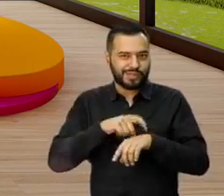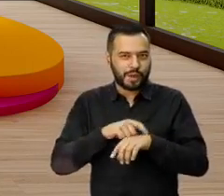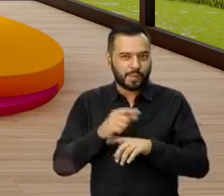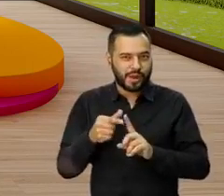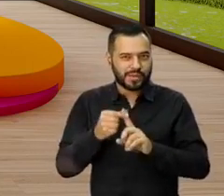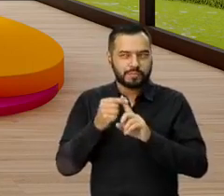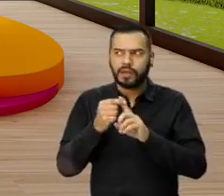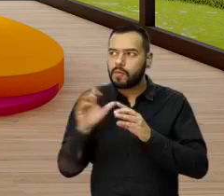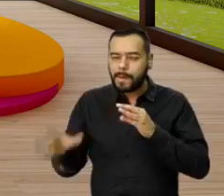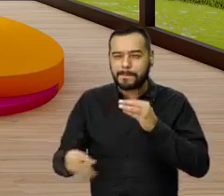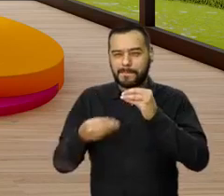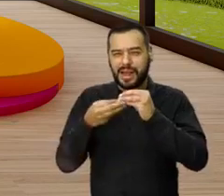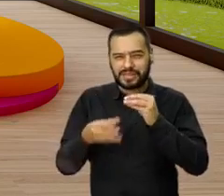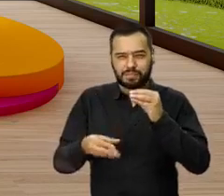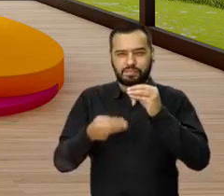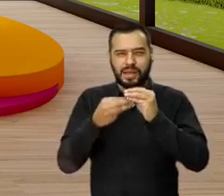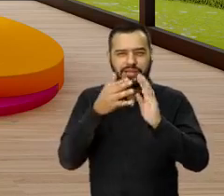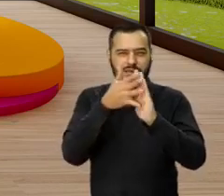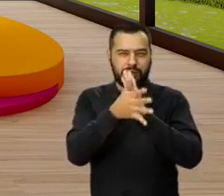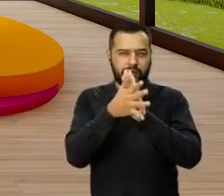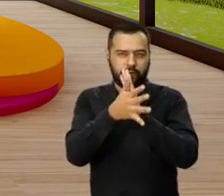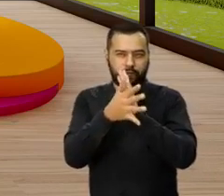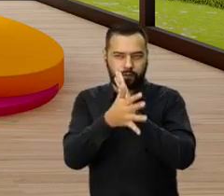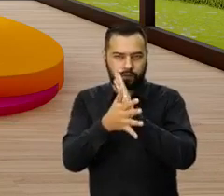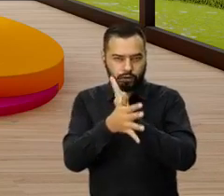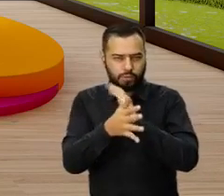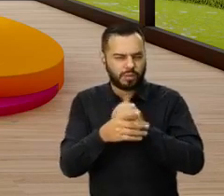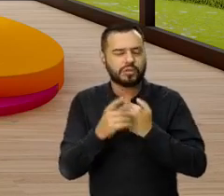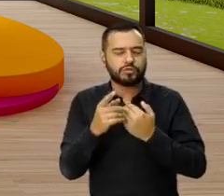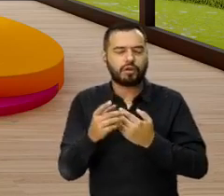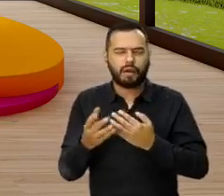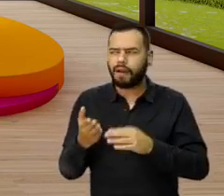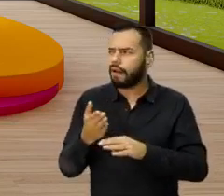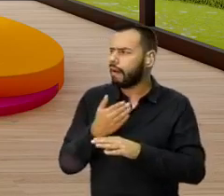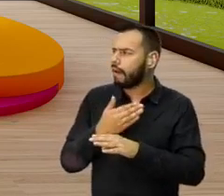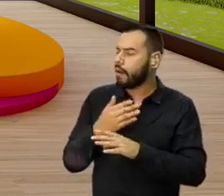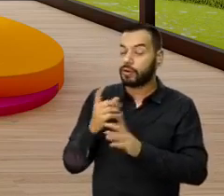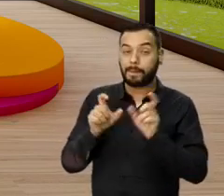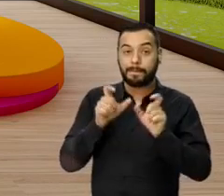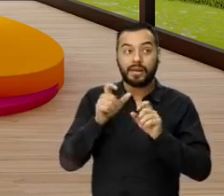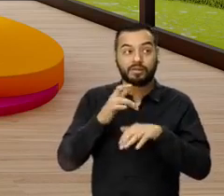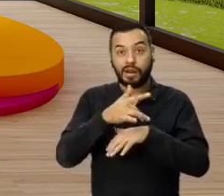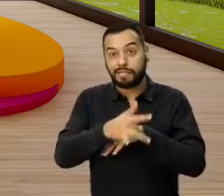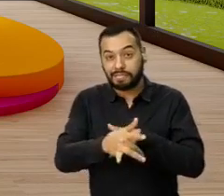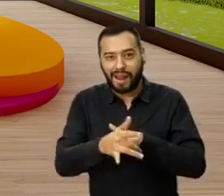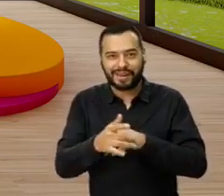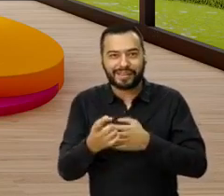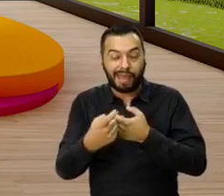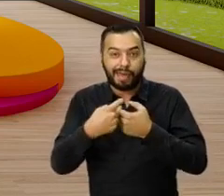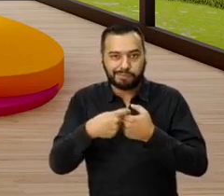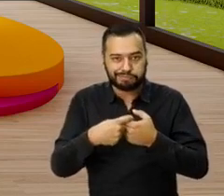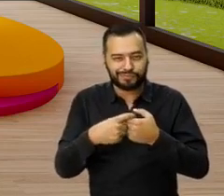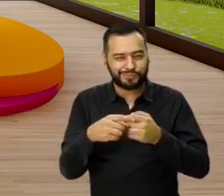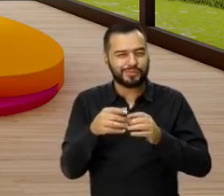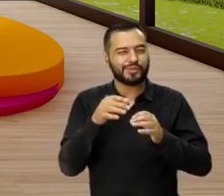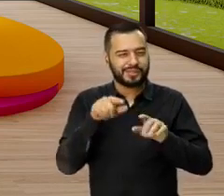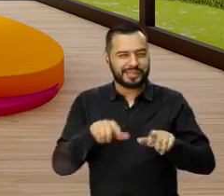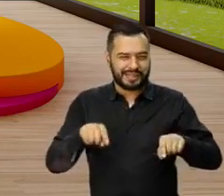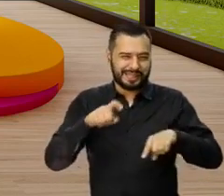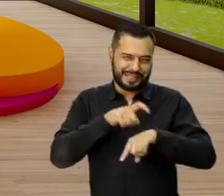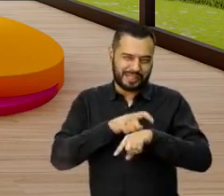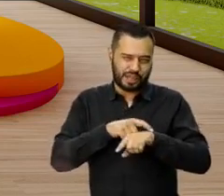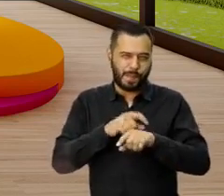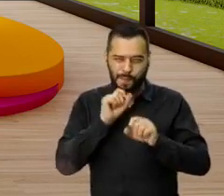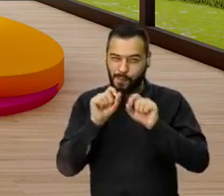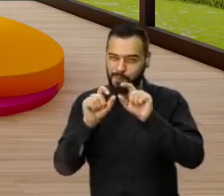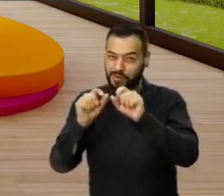complementamos como toda la información que tú nos estás dando, porque hay personas que se han conectado un poco más tarde. Entonces, a mí este espacio de preguntas